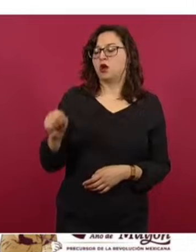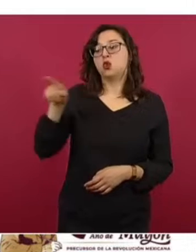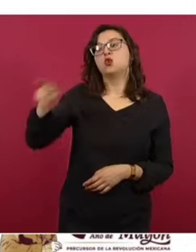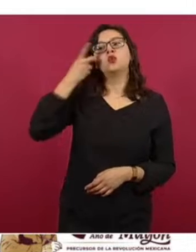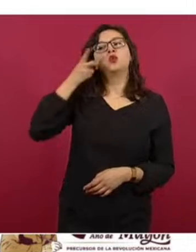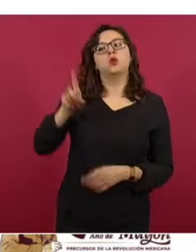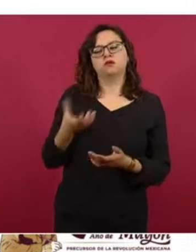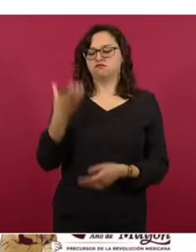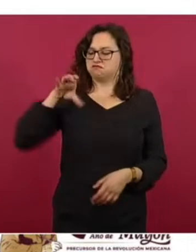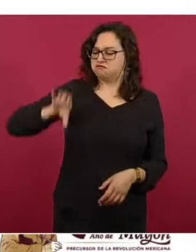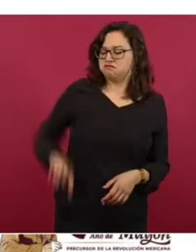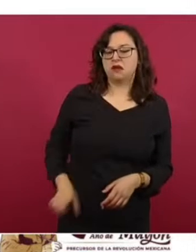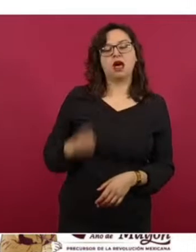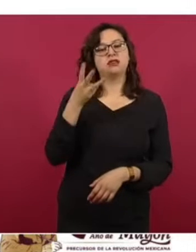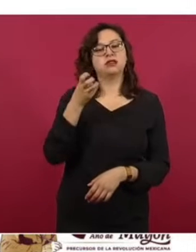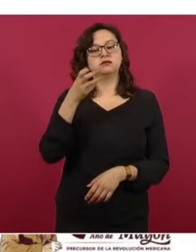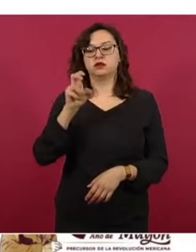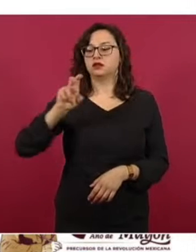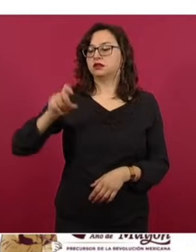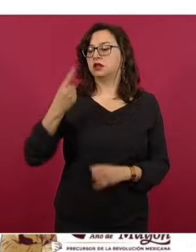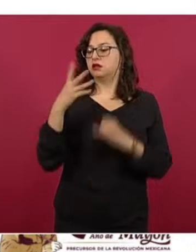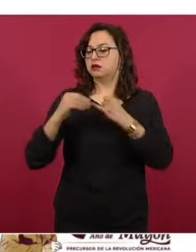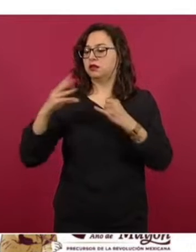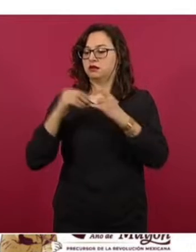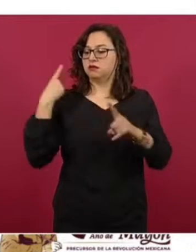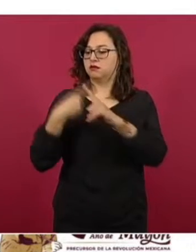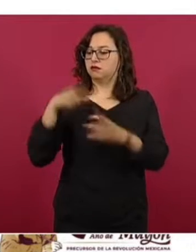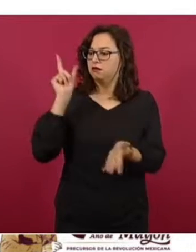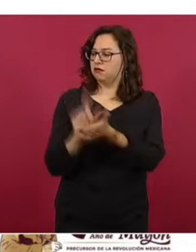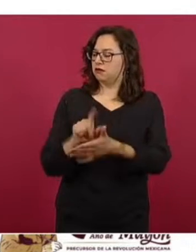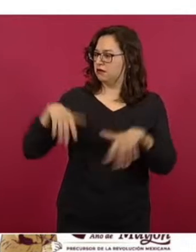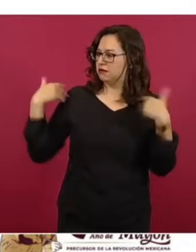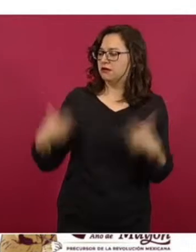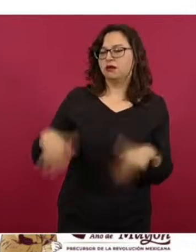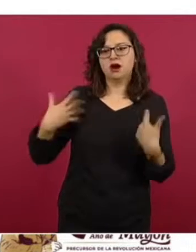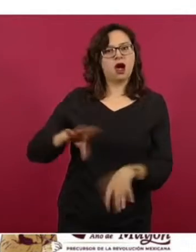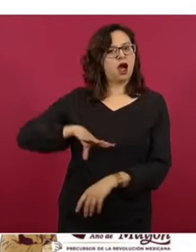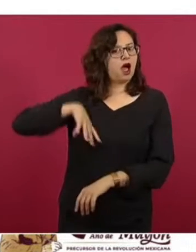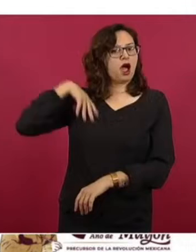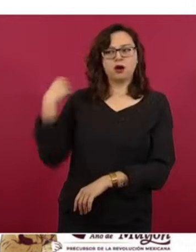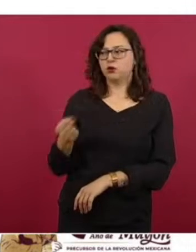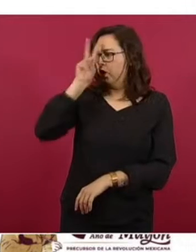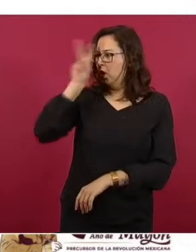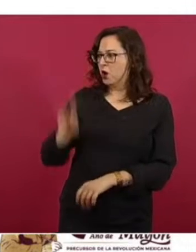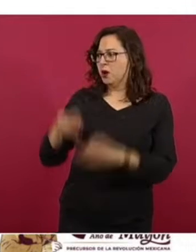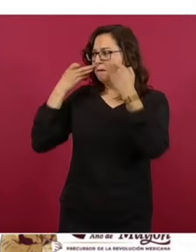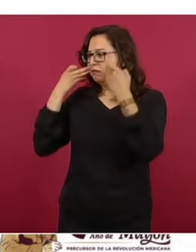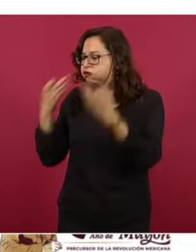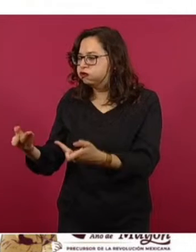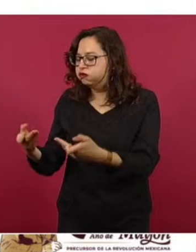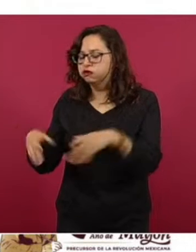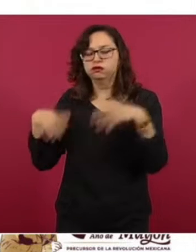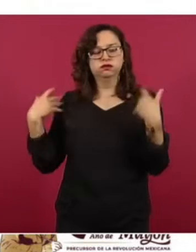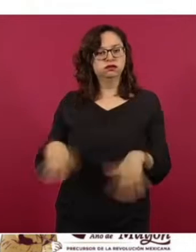pesos 31 centavos. Esta semana se pasaron de rósca los de BP y lo vemos claramente como con un